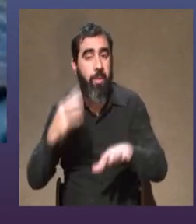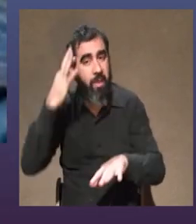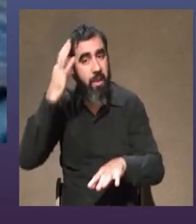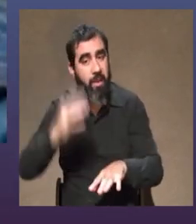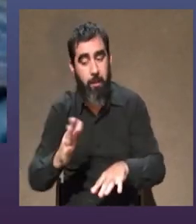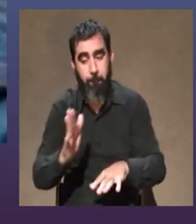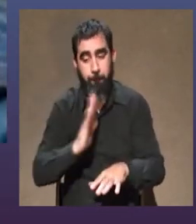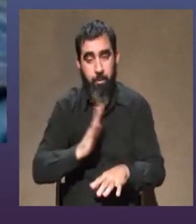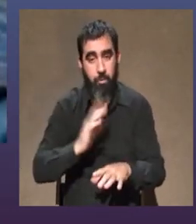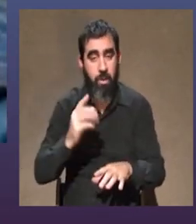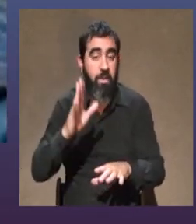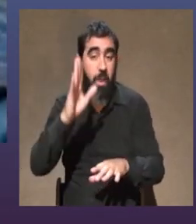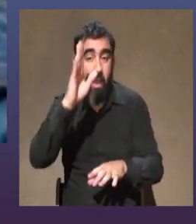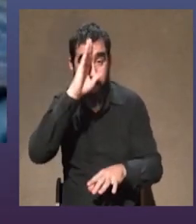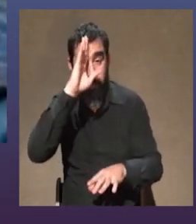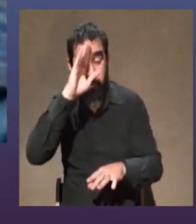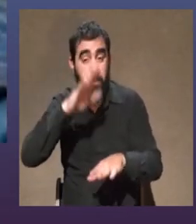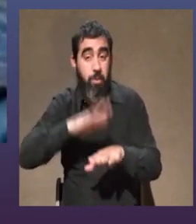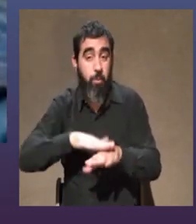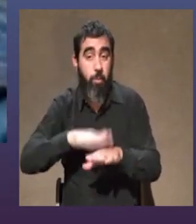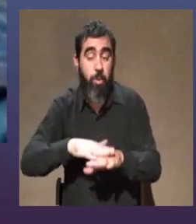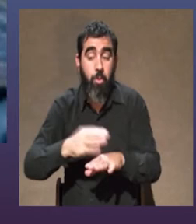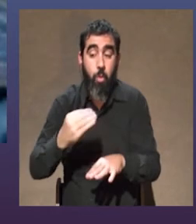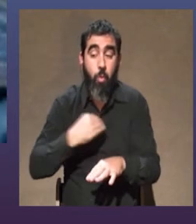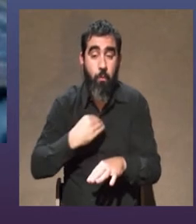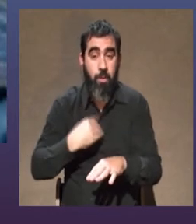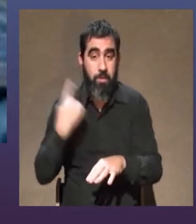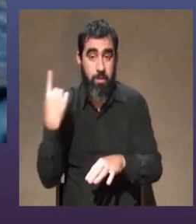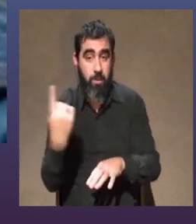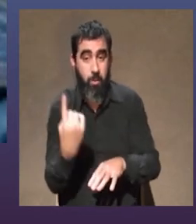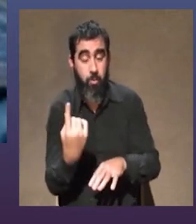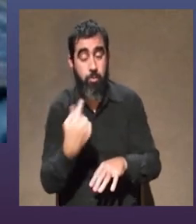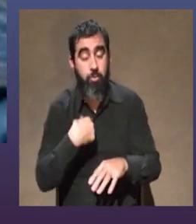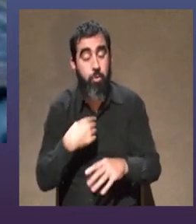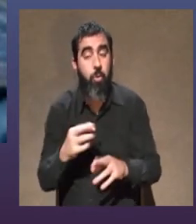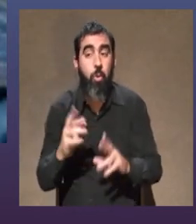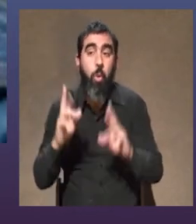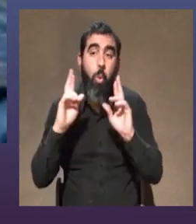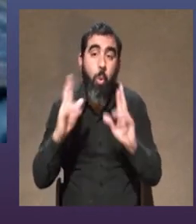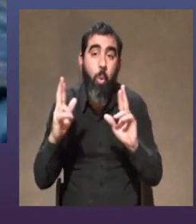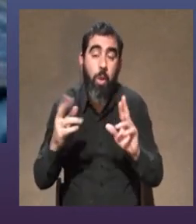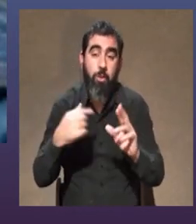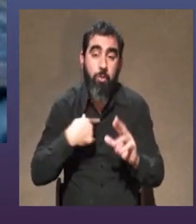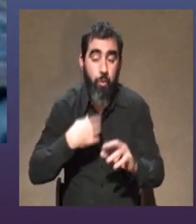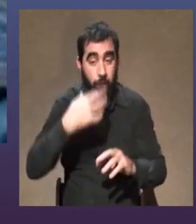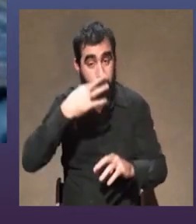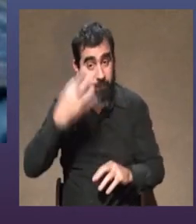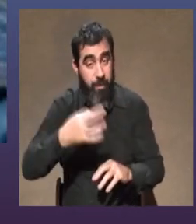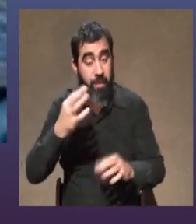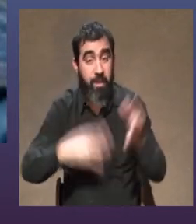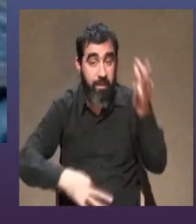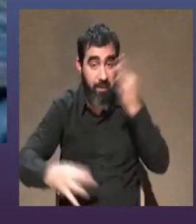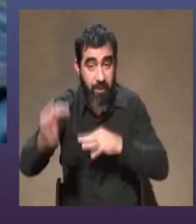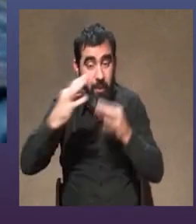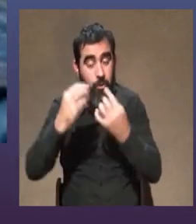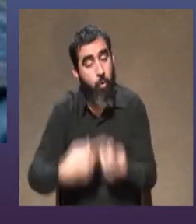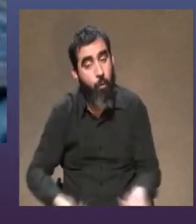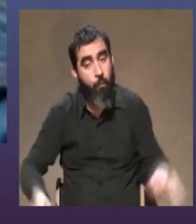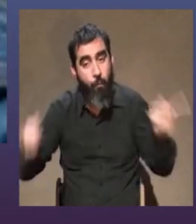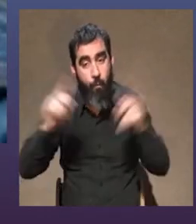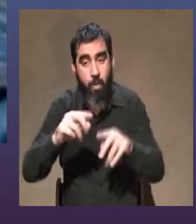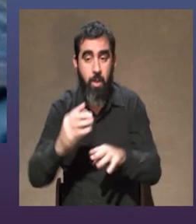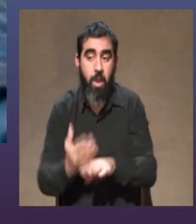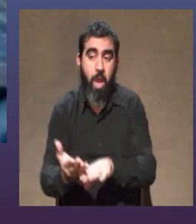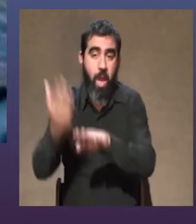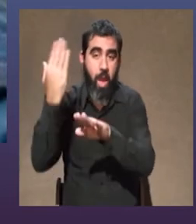lo que aprendió a lo que confía y en ese sentido bueno mi deseo es que realmente que el teatro vuelva a ser el que